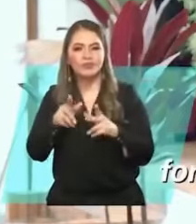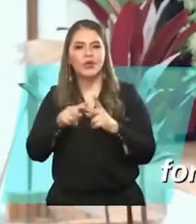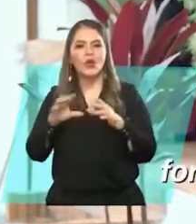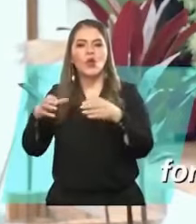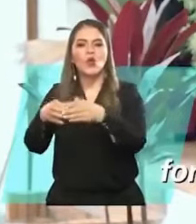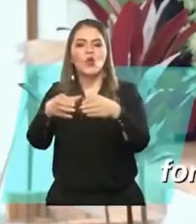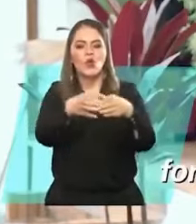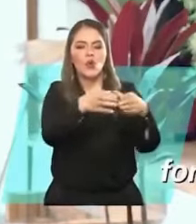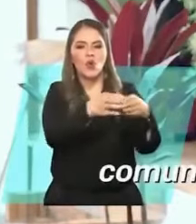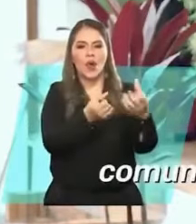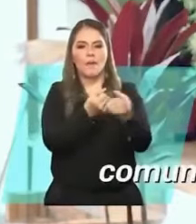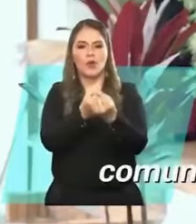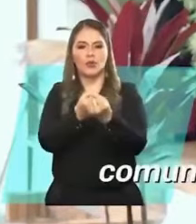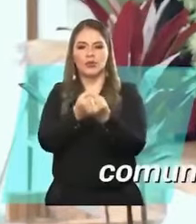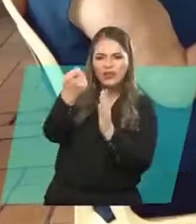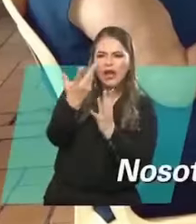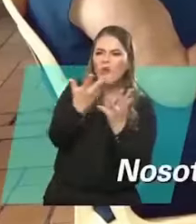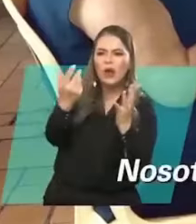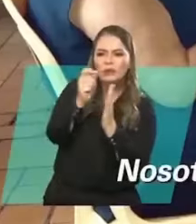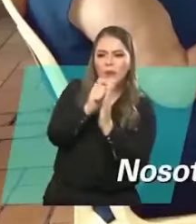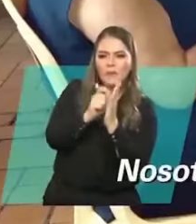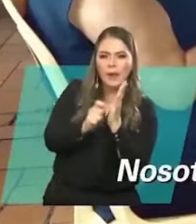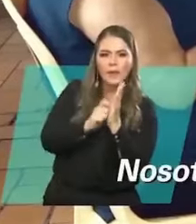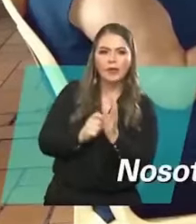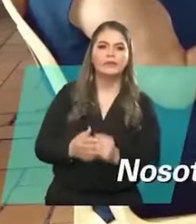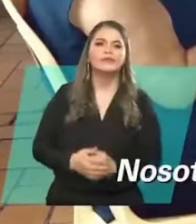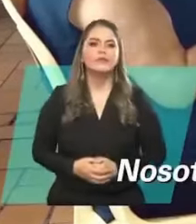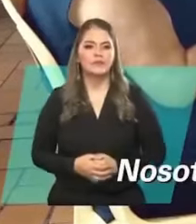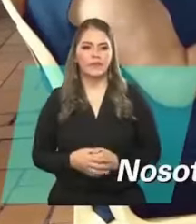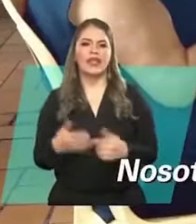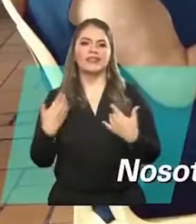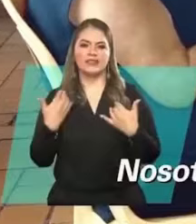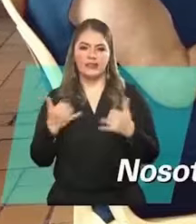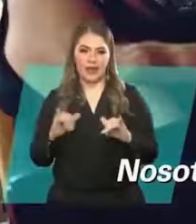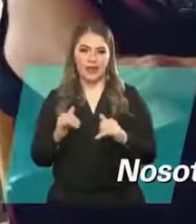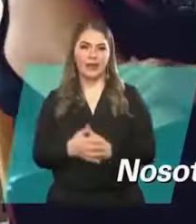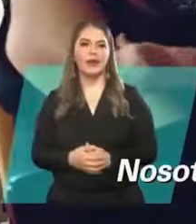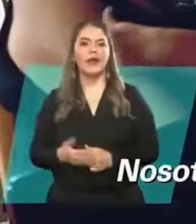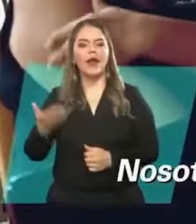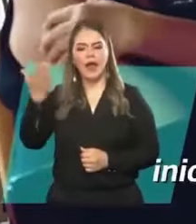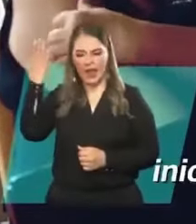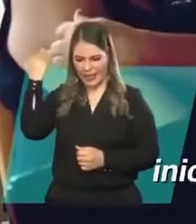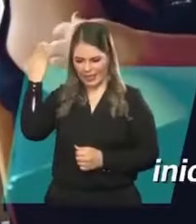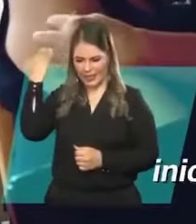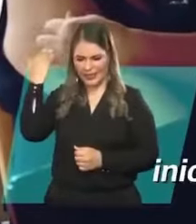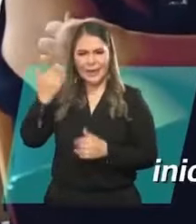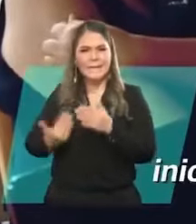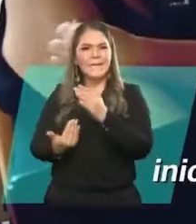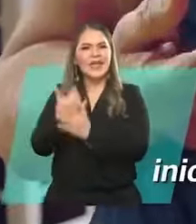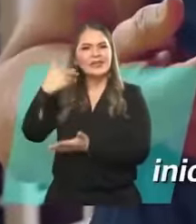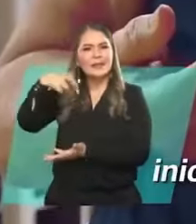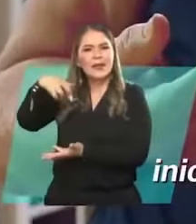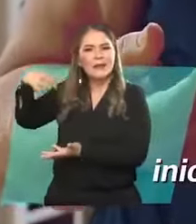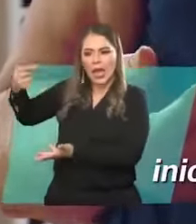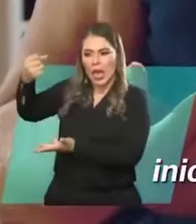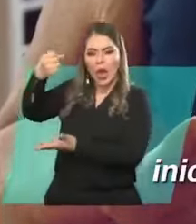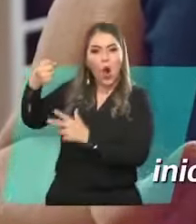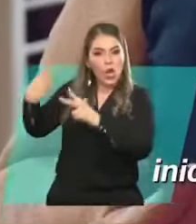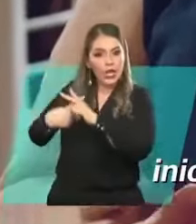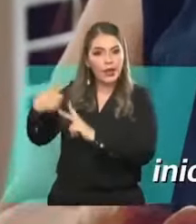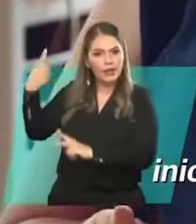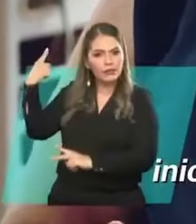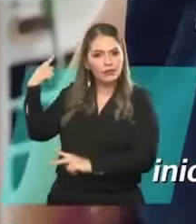a las organizaciones comunales Nosotros hemos participado desde que se inició el